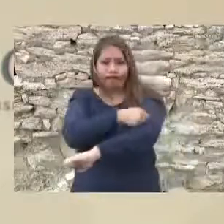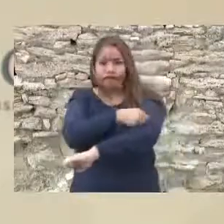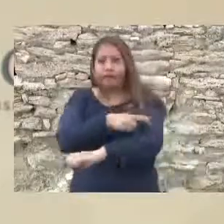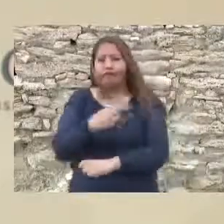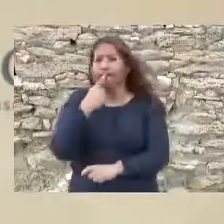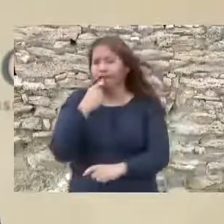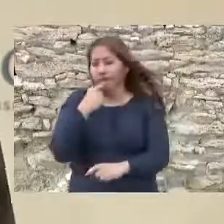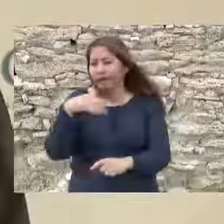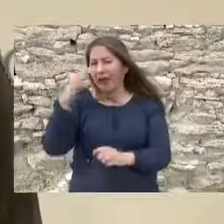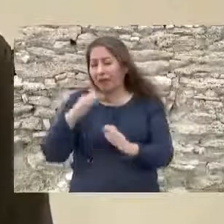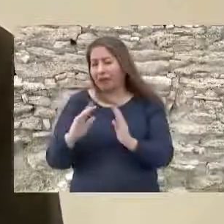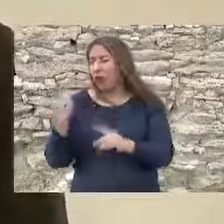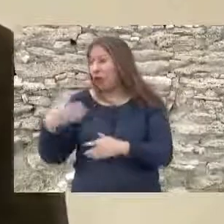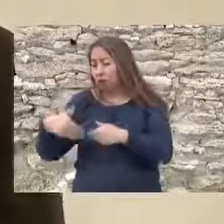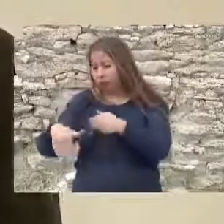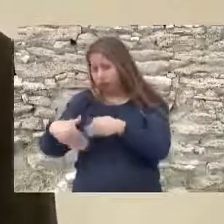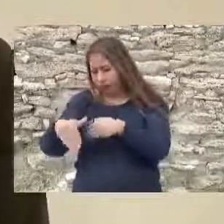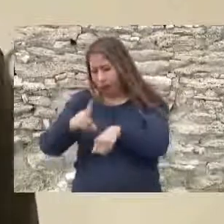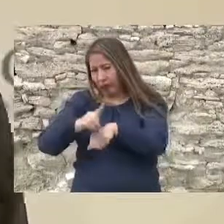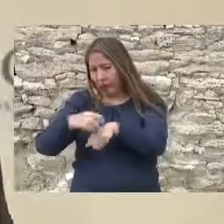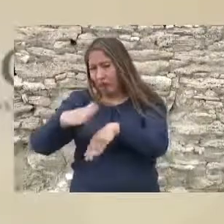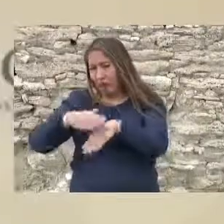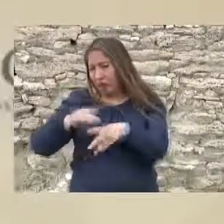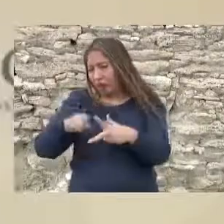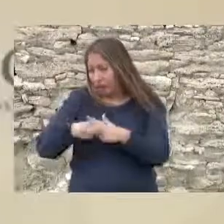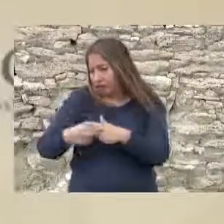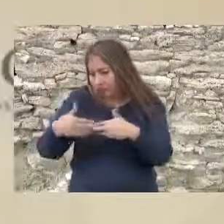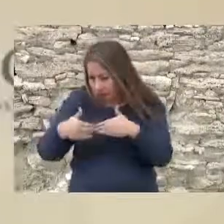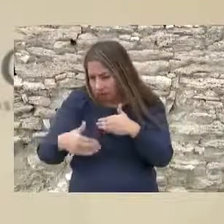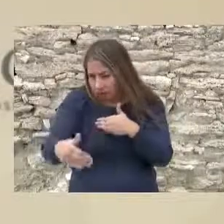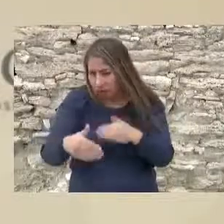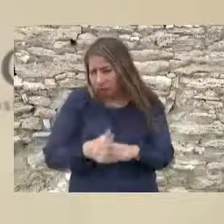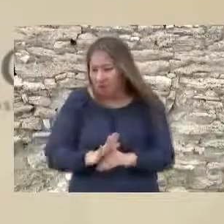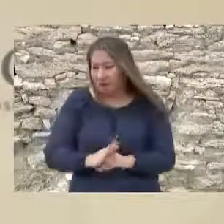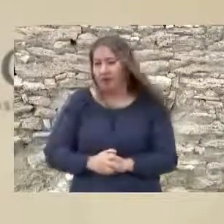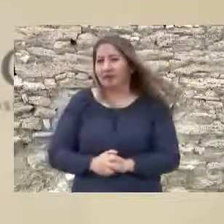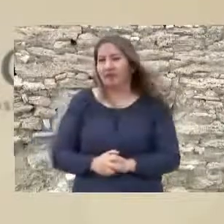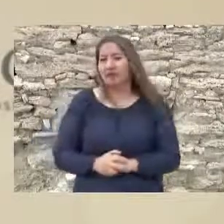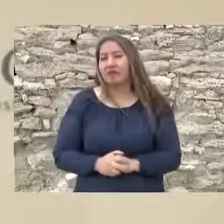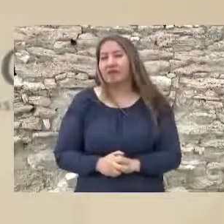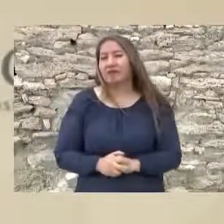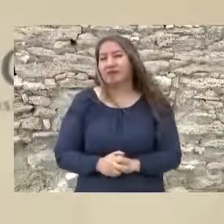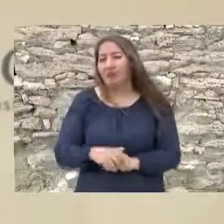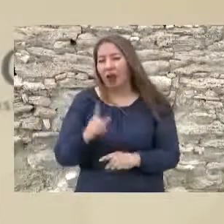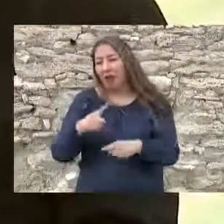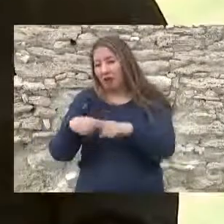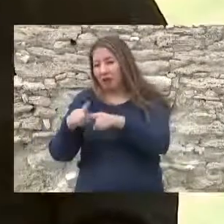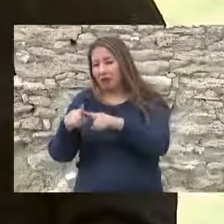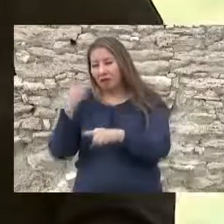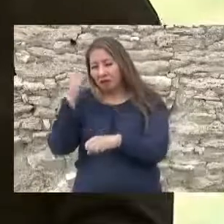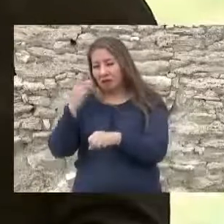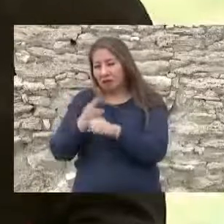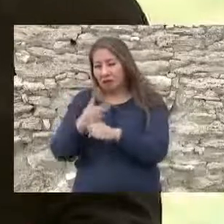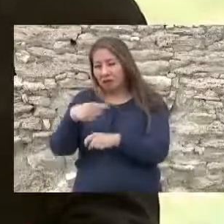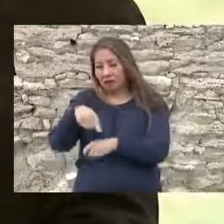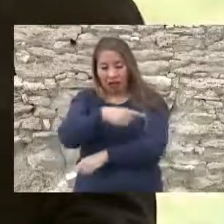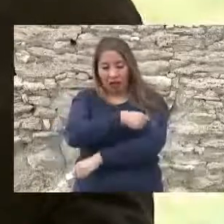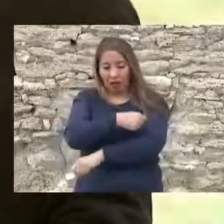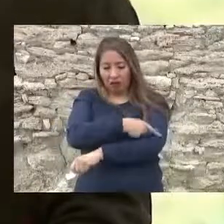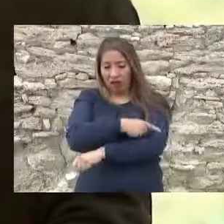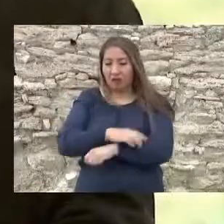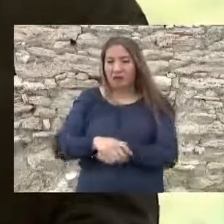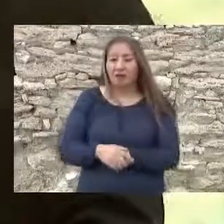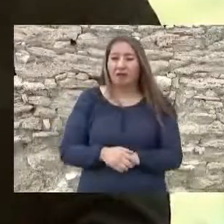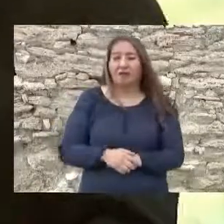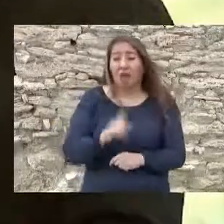vamos a dar el inicio de operaciones junto con los directivos de esta noble institución.